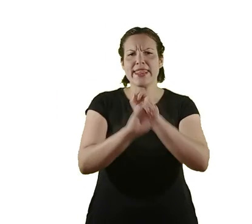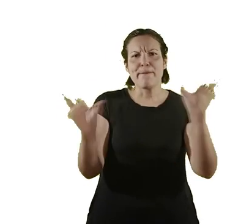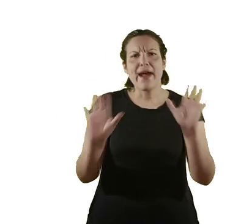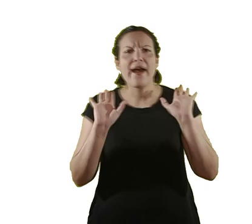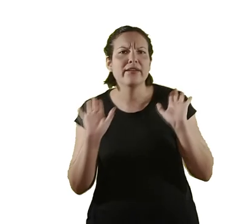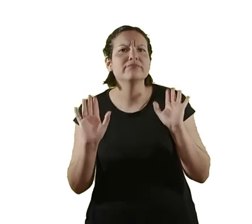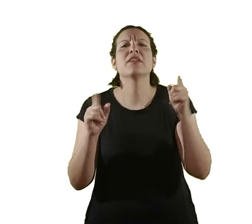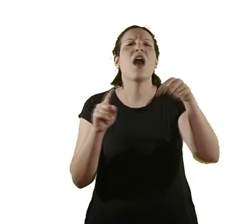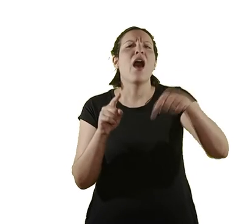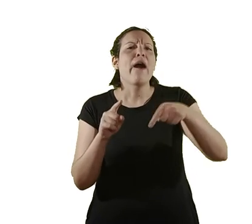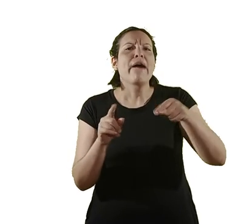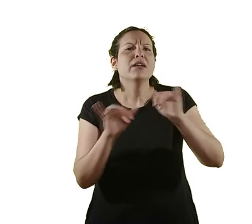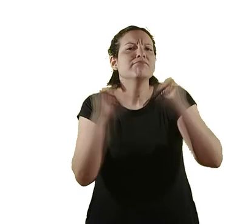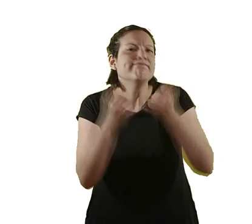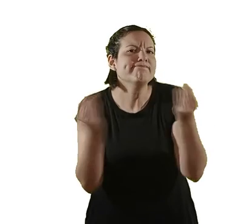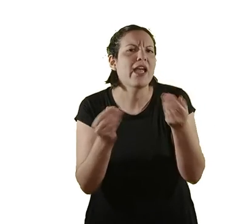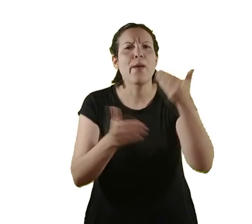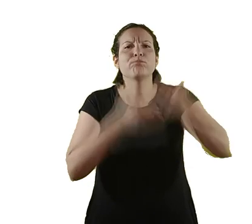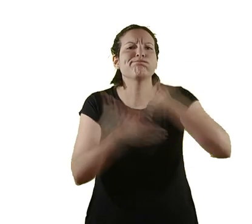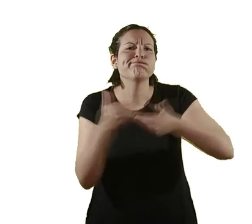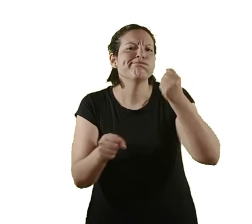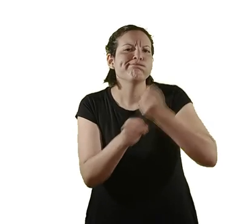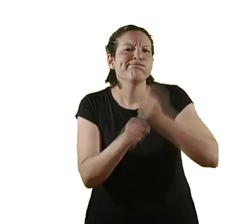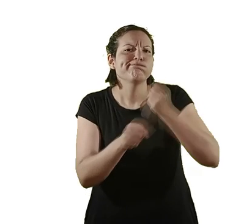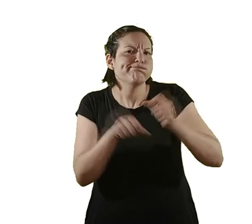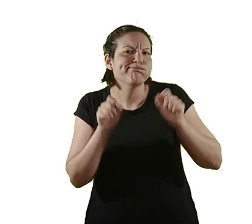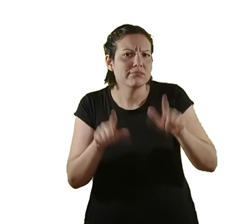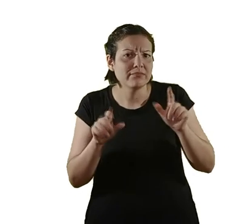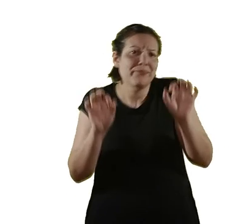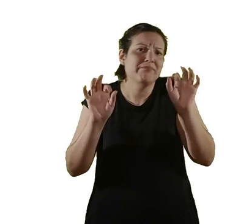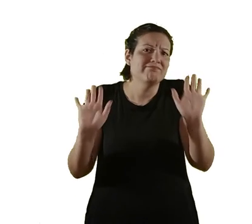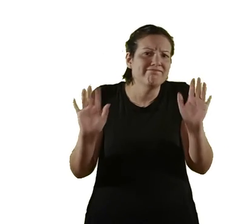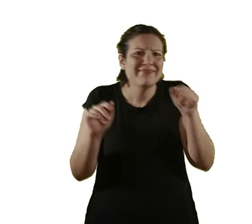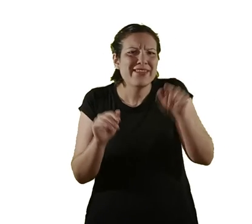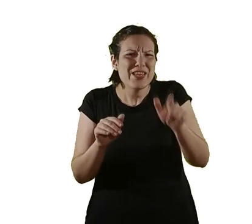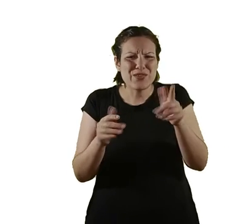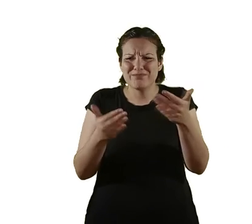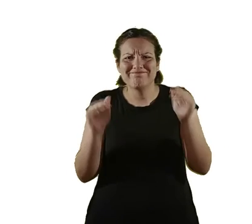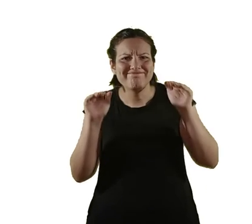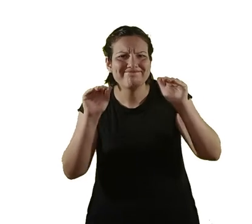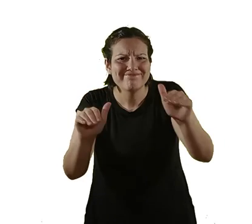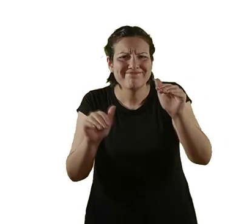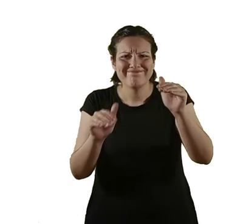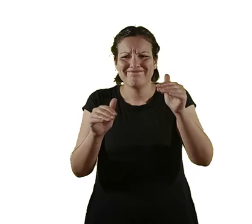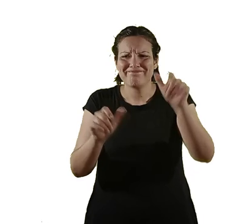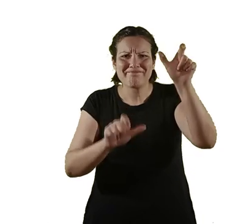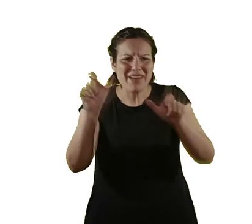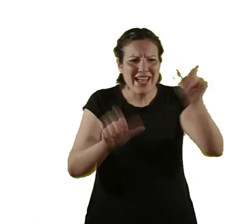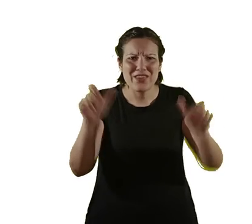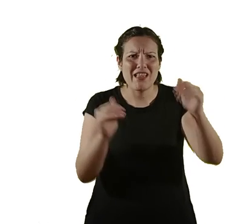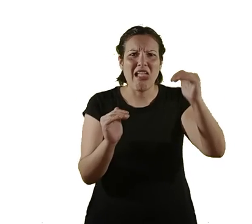bueno, mirá, lo que estamos midiendo es productividad académica. Y decir, bueno, está bien, pero eso es hacer un tratamiento parejo en personas que no empiezan desde el mismo lugar.